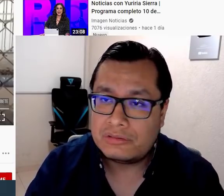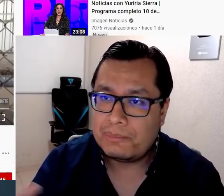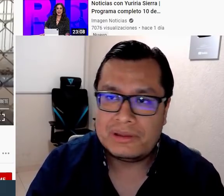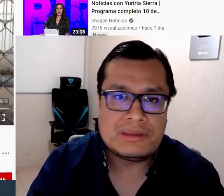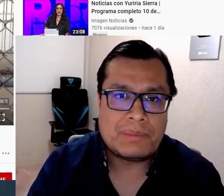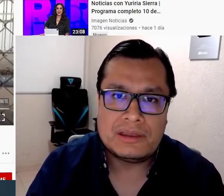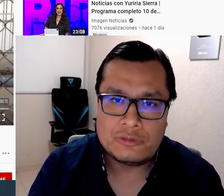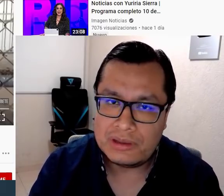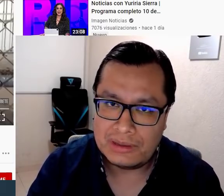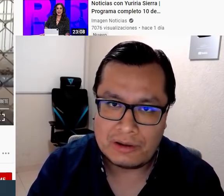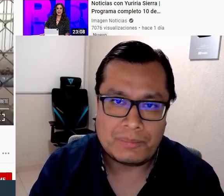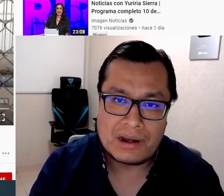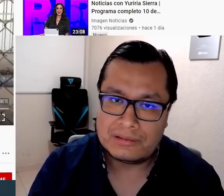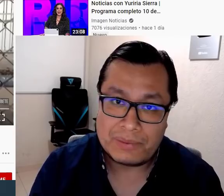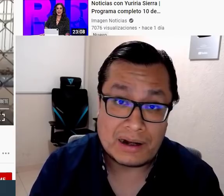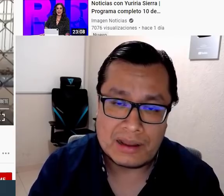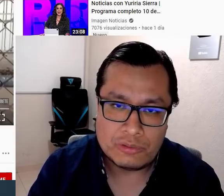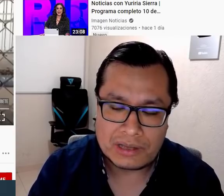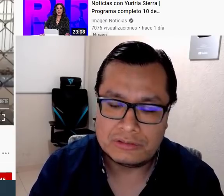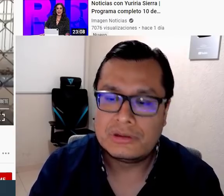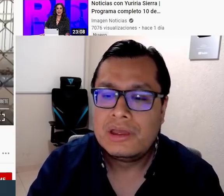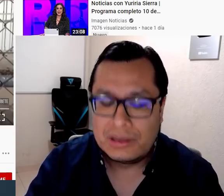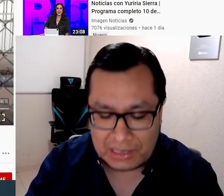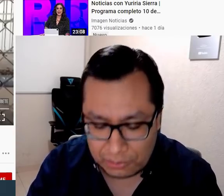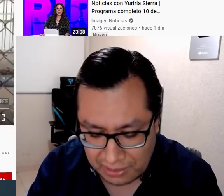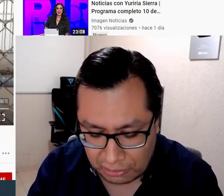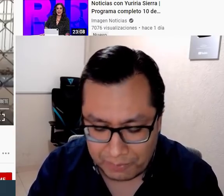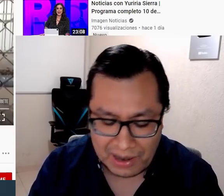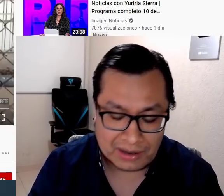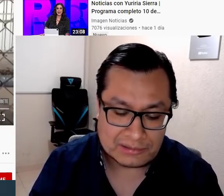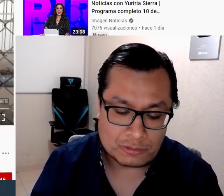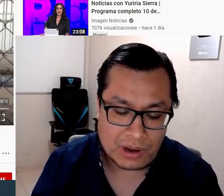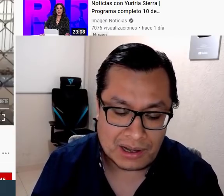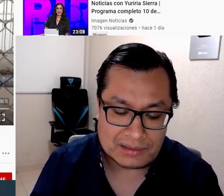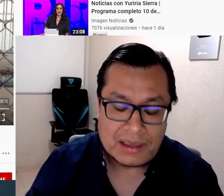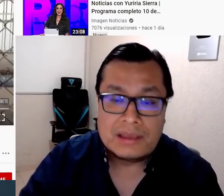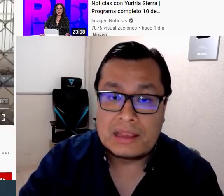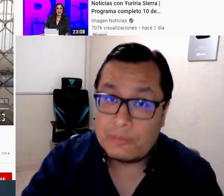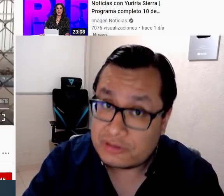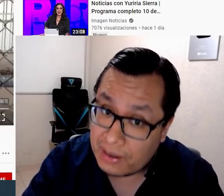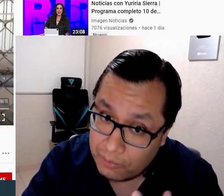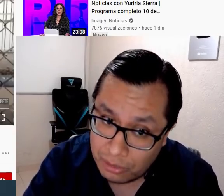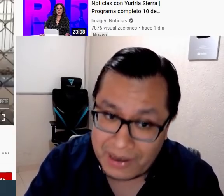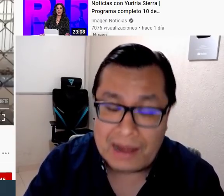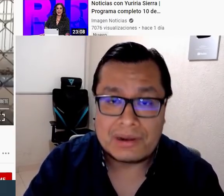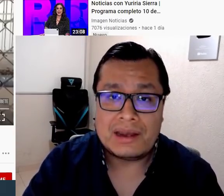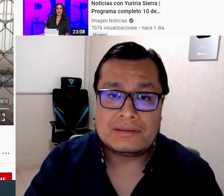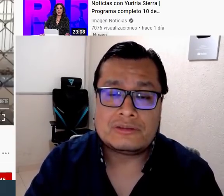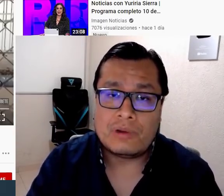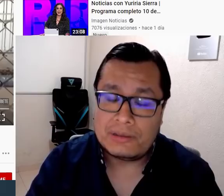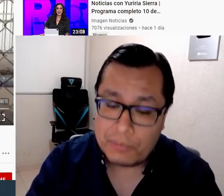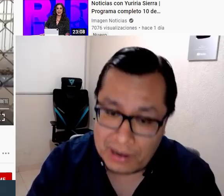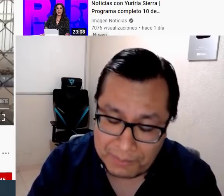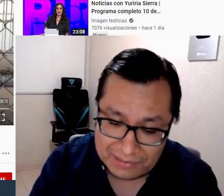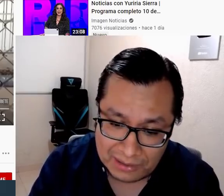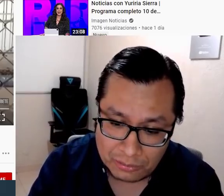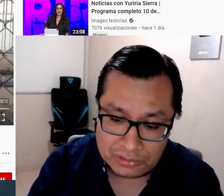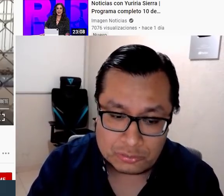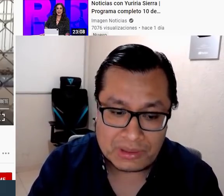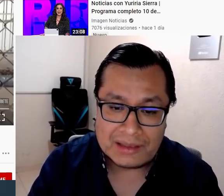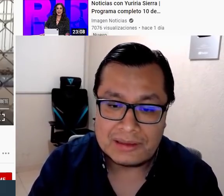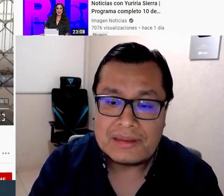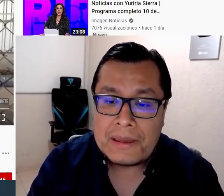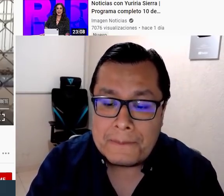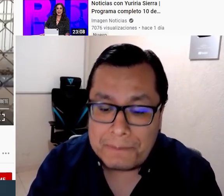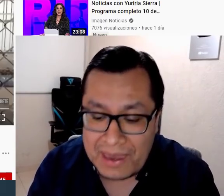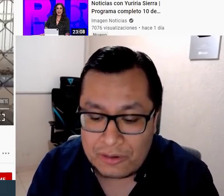no hay dinero. Siempre en este país no hay dinero para la educación. Tenemos que recuperar las escuelas, tenemos que volver a abrir las escuelas para estar con